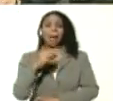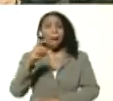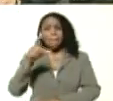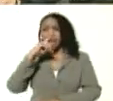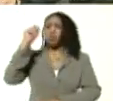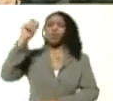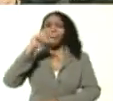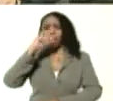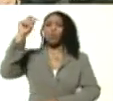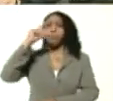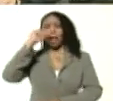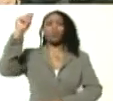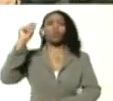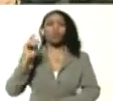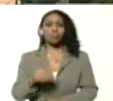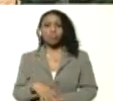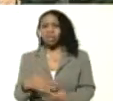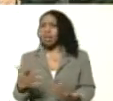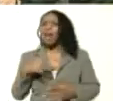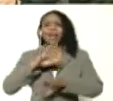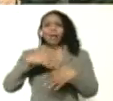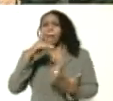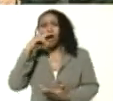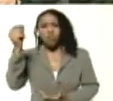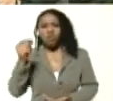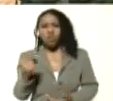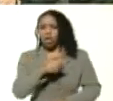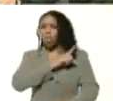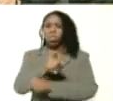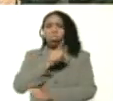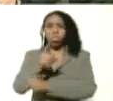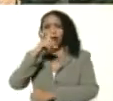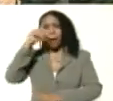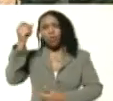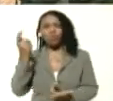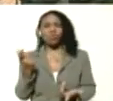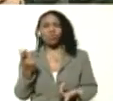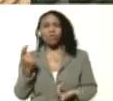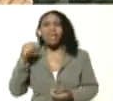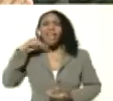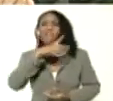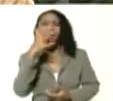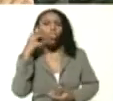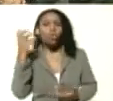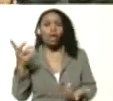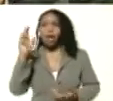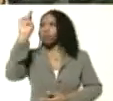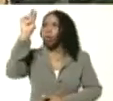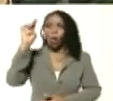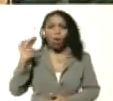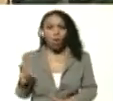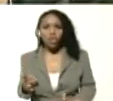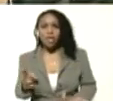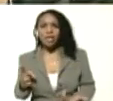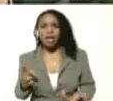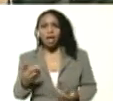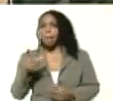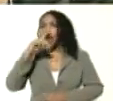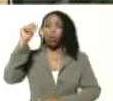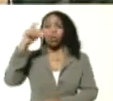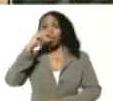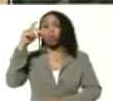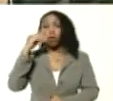que Maduro, que Maduro, que el régimen de Maduro, Iván Duque, todos los días, vive desde Maduro,